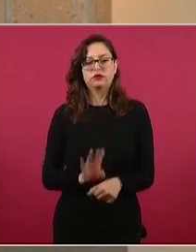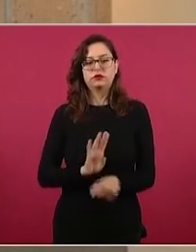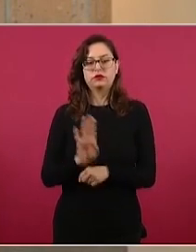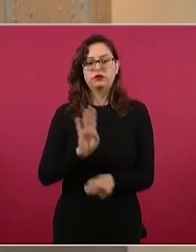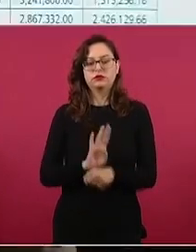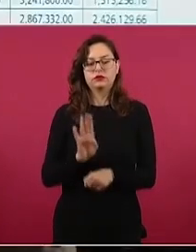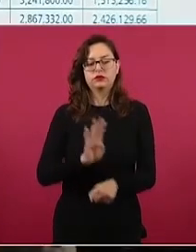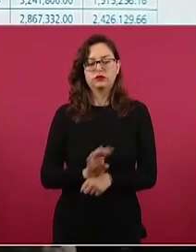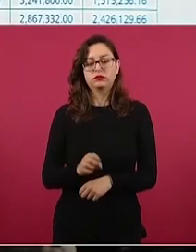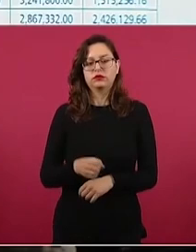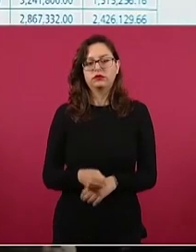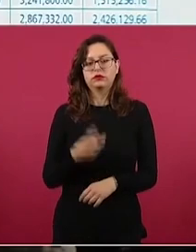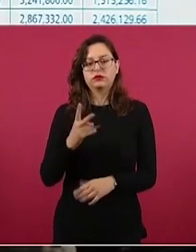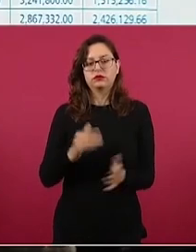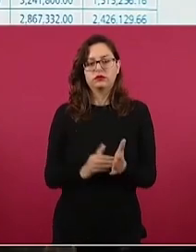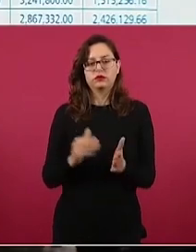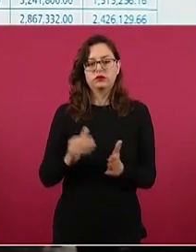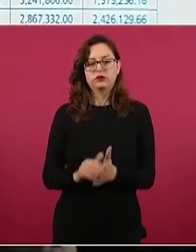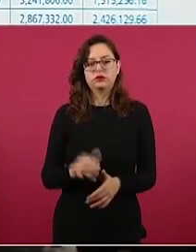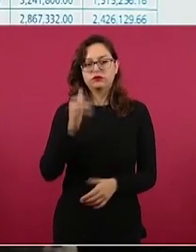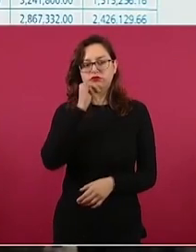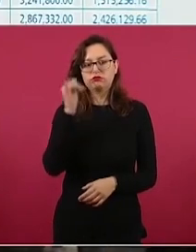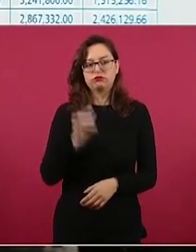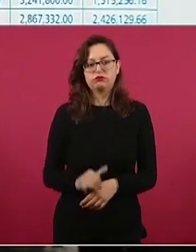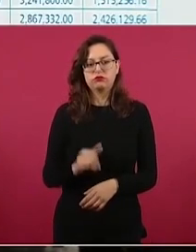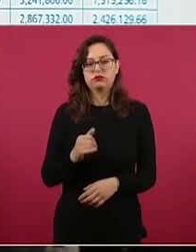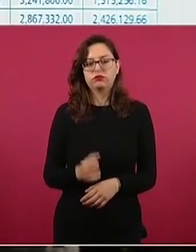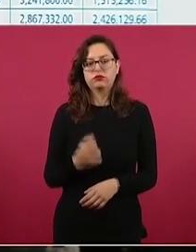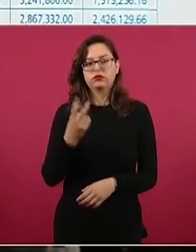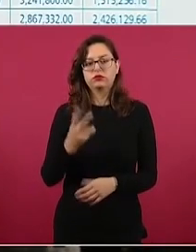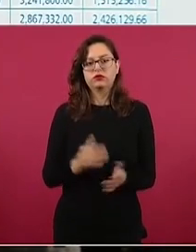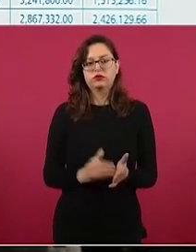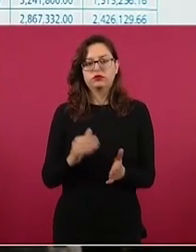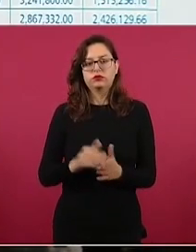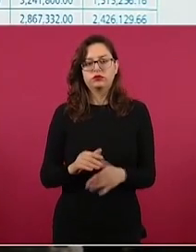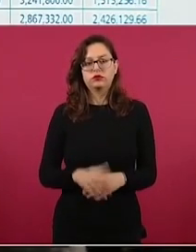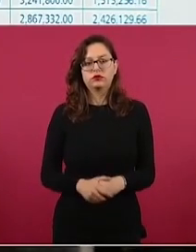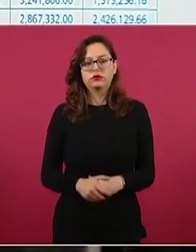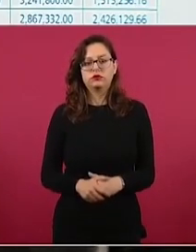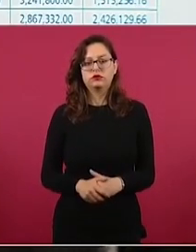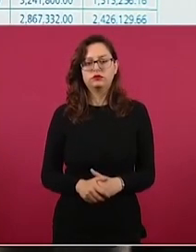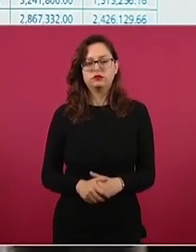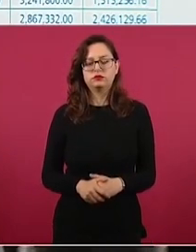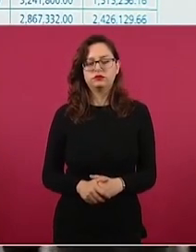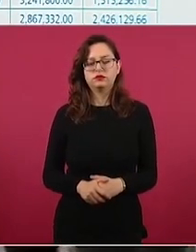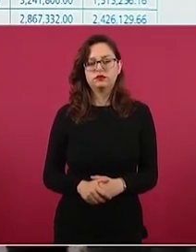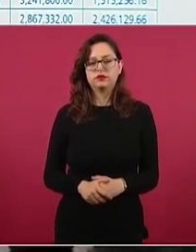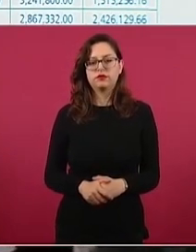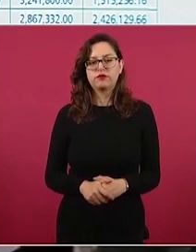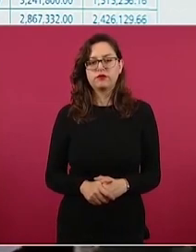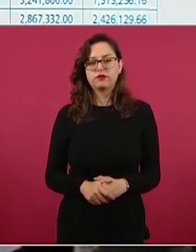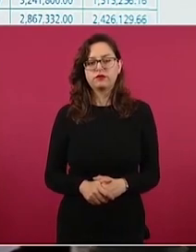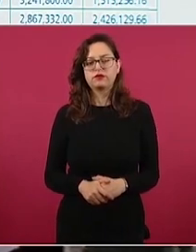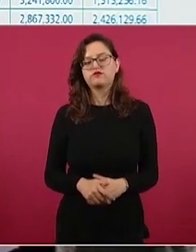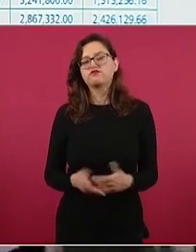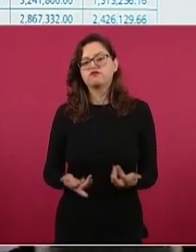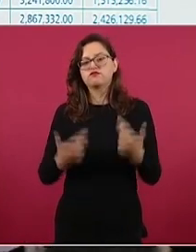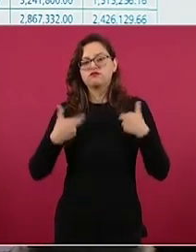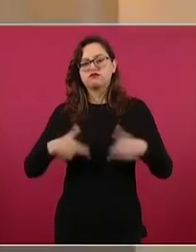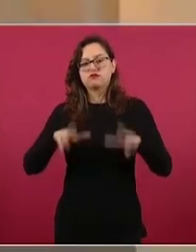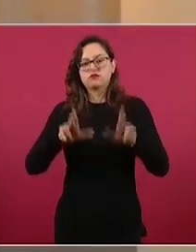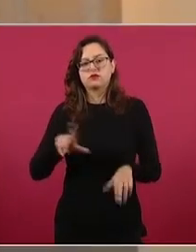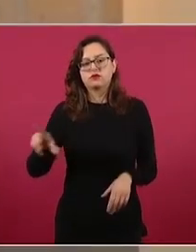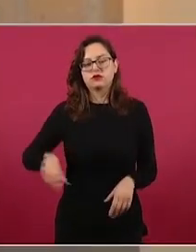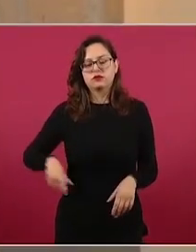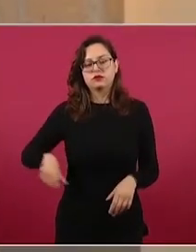390 Italia 1 millón 120 Secretarios de Estado Estados Unidos 4